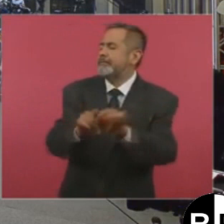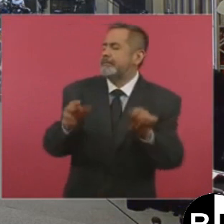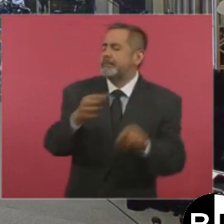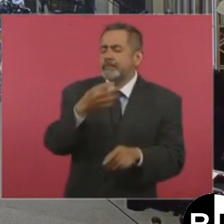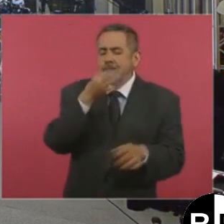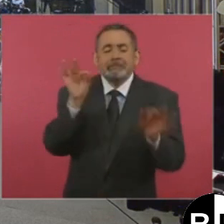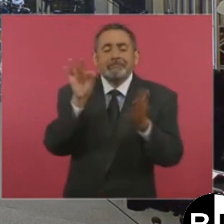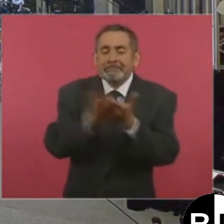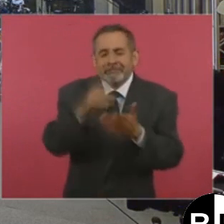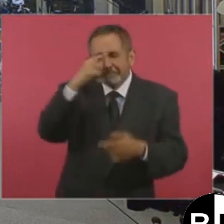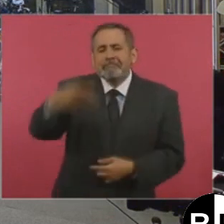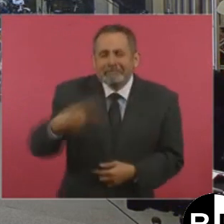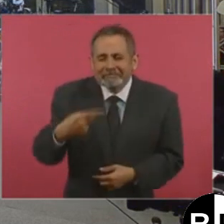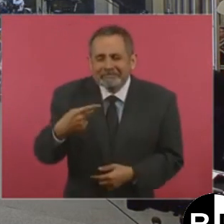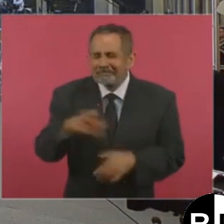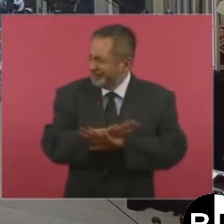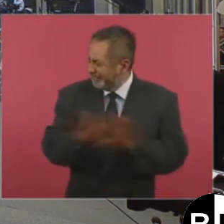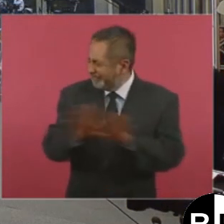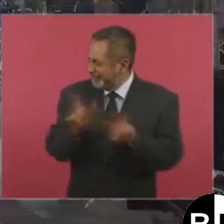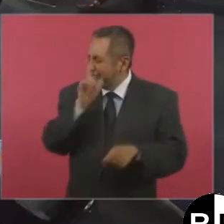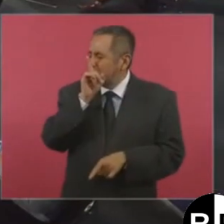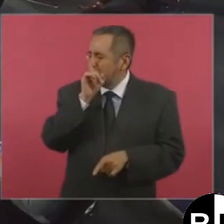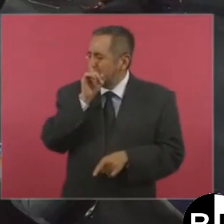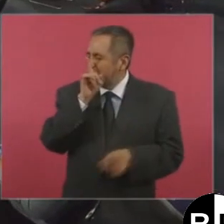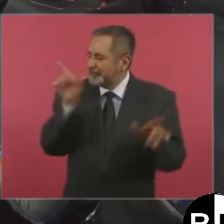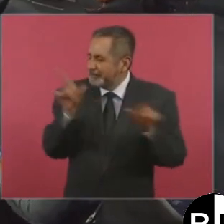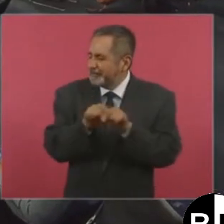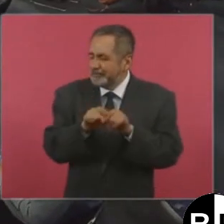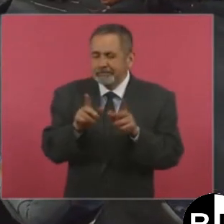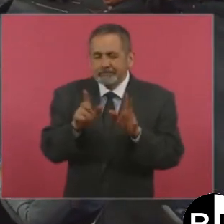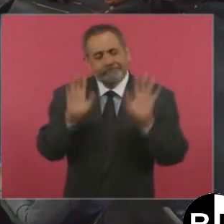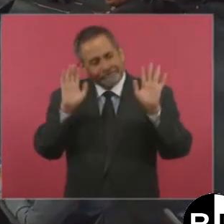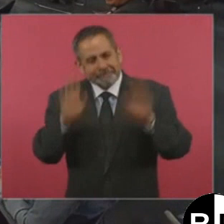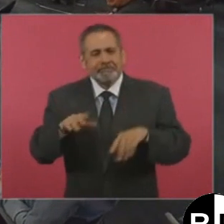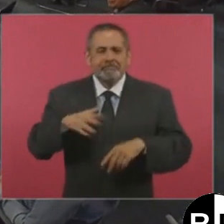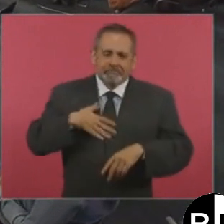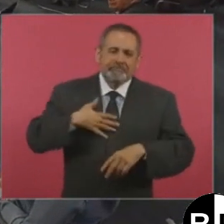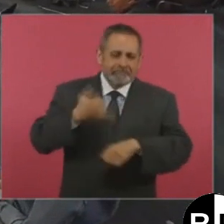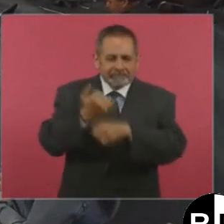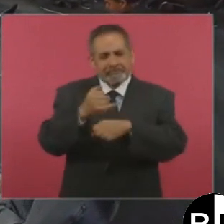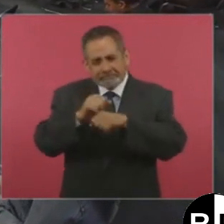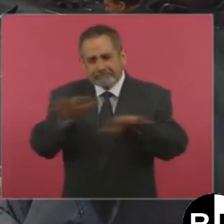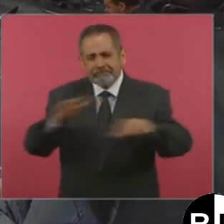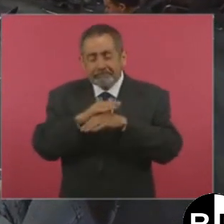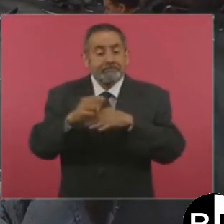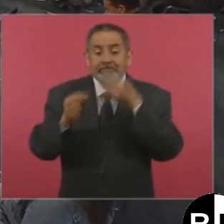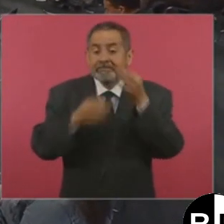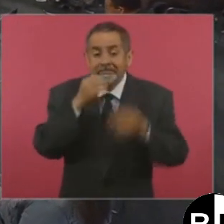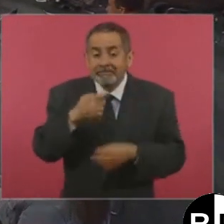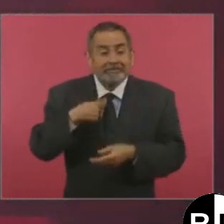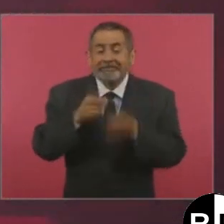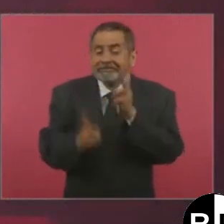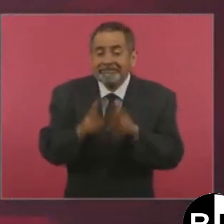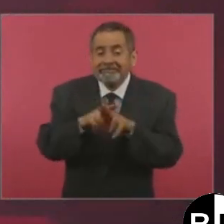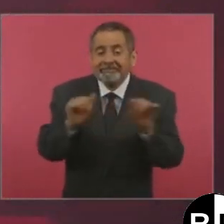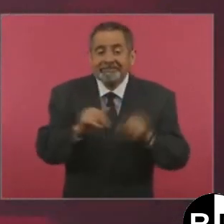¿para qué me preguntas? Tengo que informar que ya no voy a hablar de la